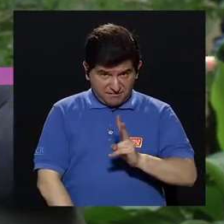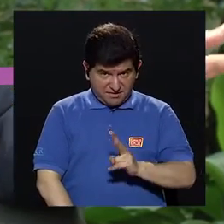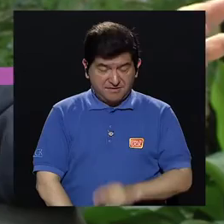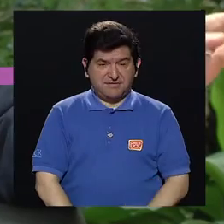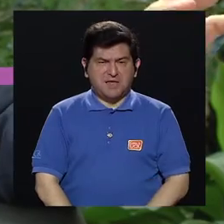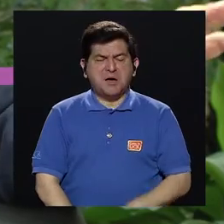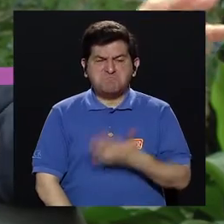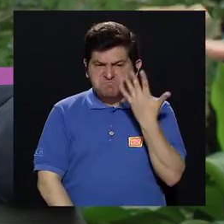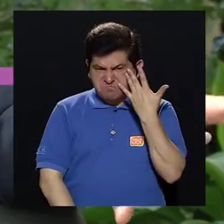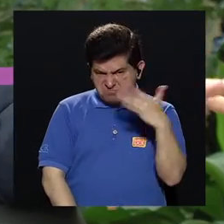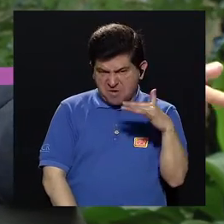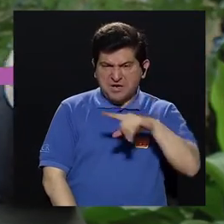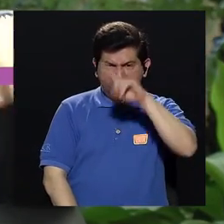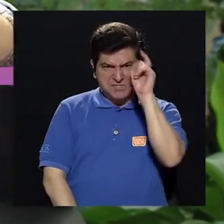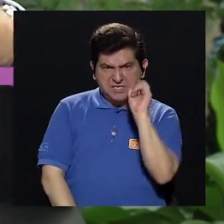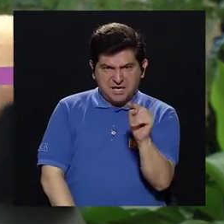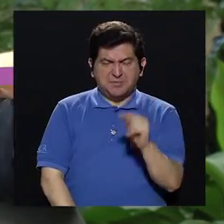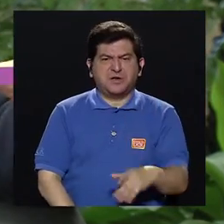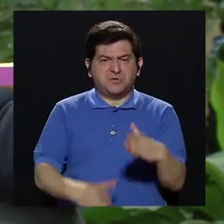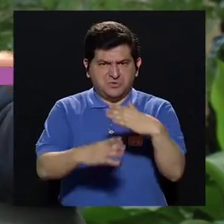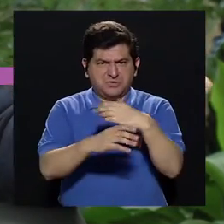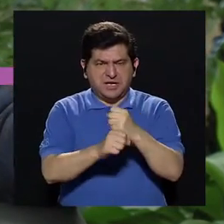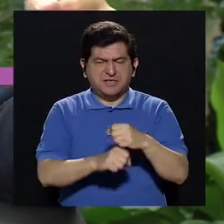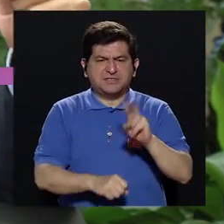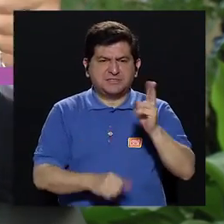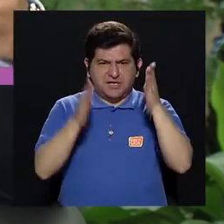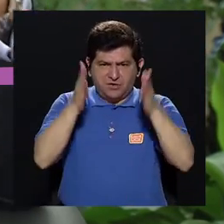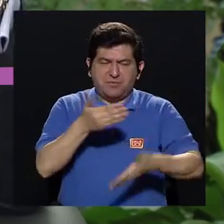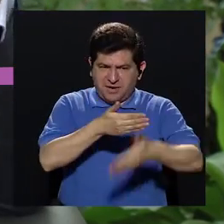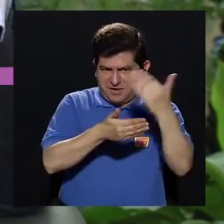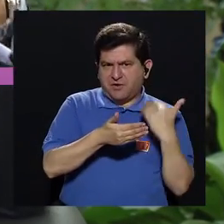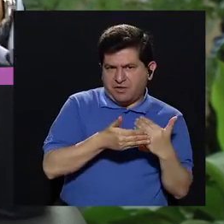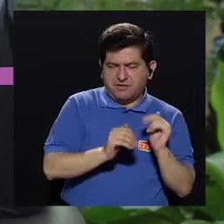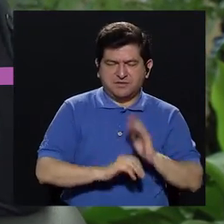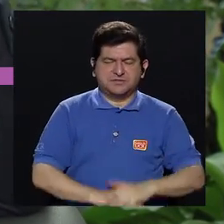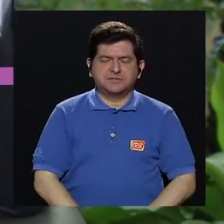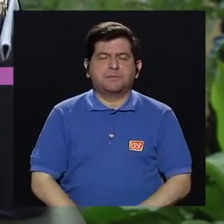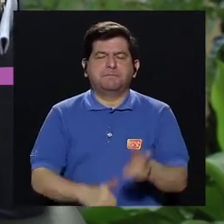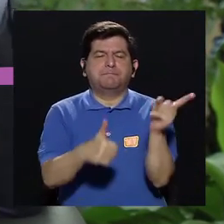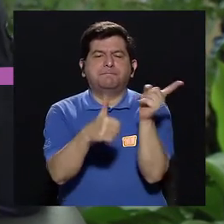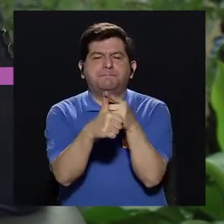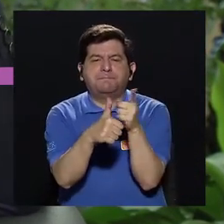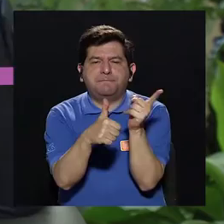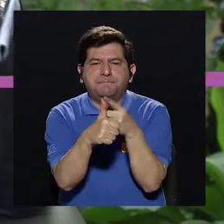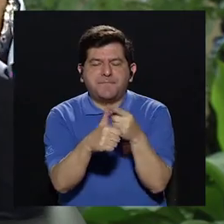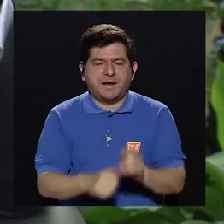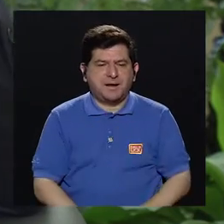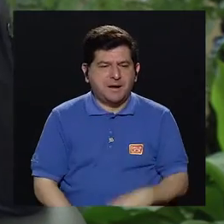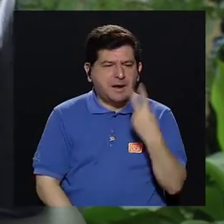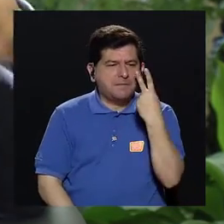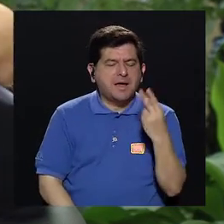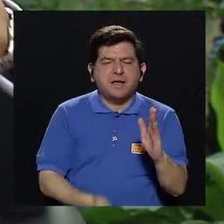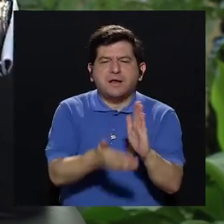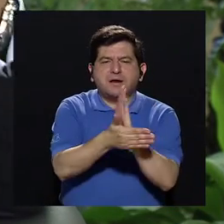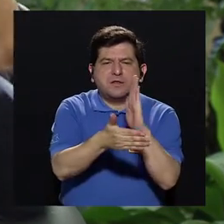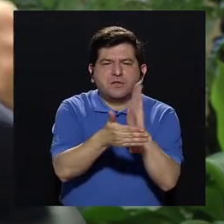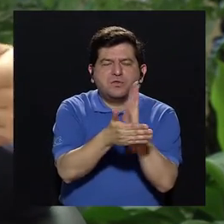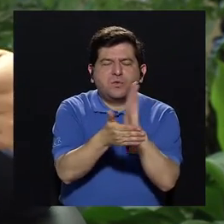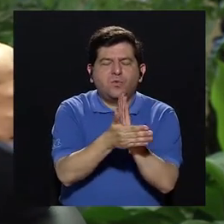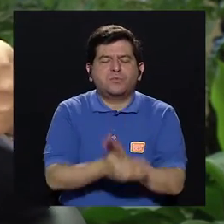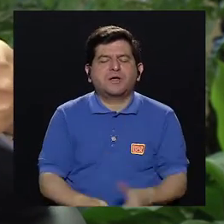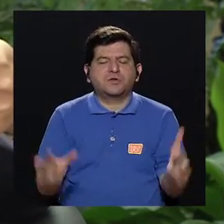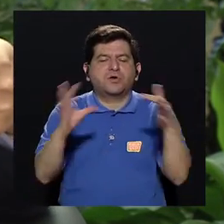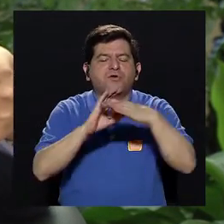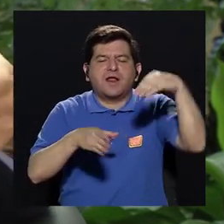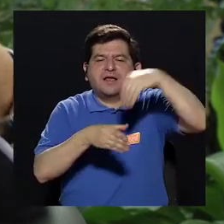viene muy similar a la pregunta que me hizo el compañero ahora. Número uno, revisar el prospecto de